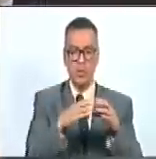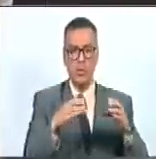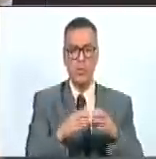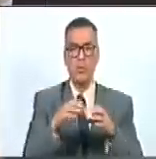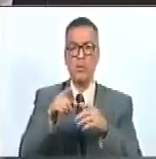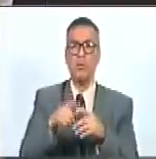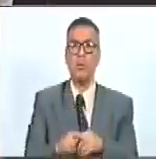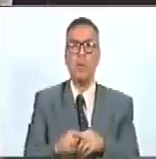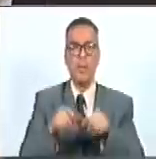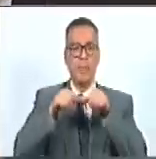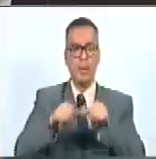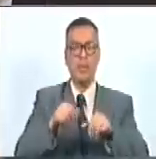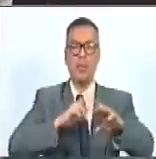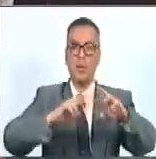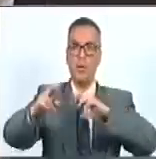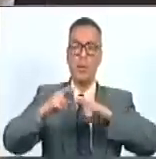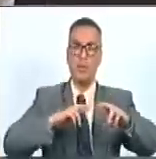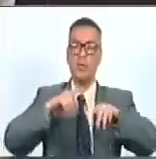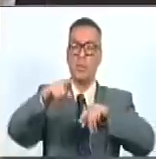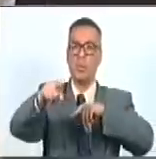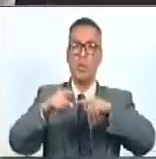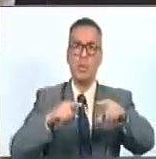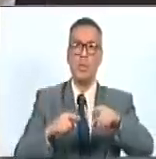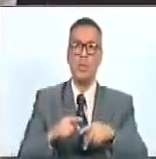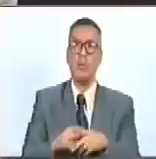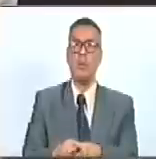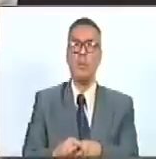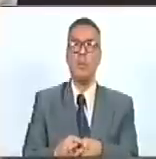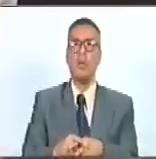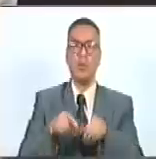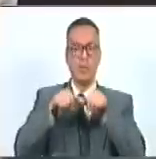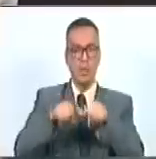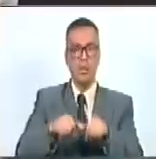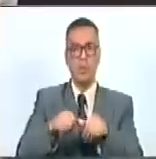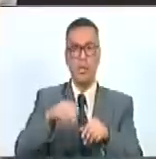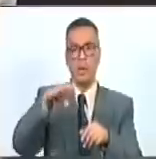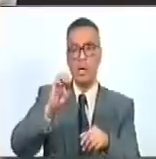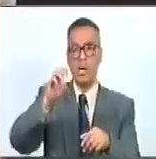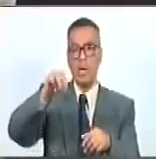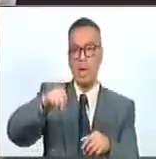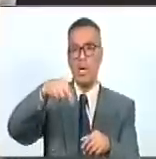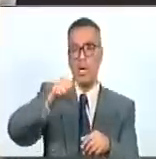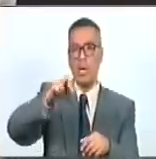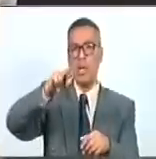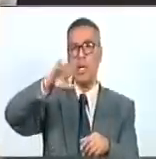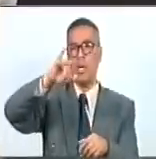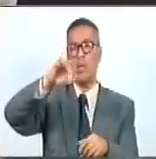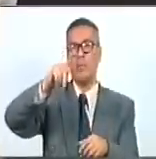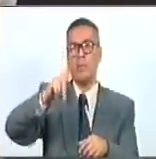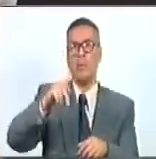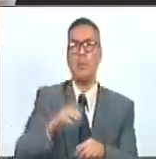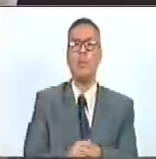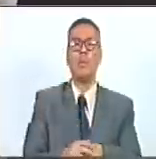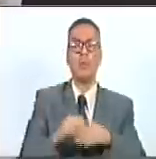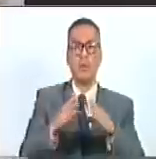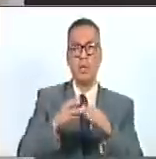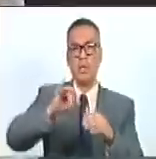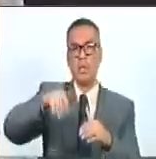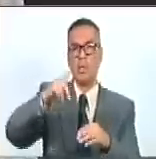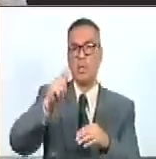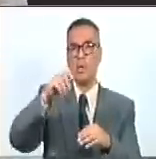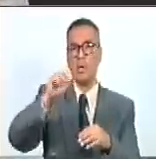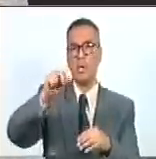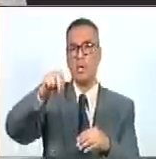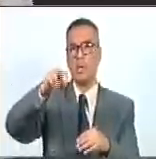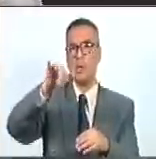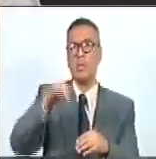y mantener relaciones bilaterales con el actual emir de Catar, Su Alteza Tamim Bin Hamad al-Tani,